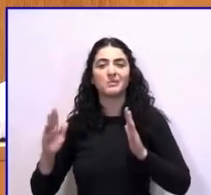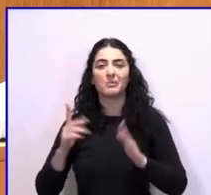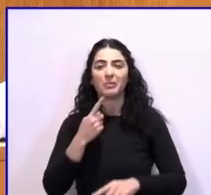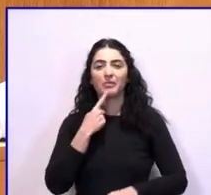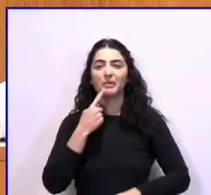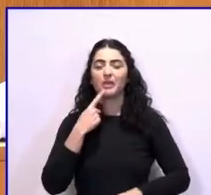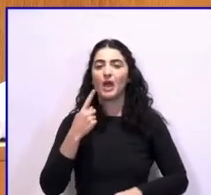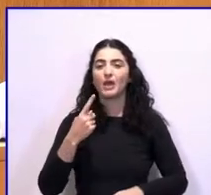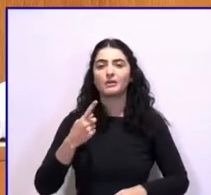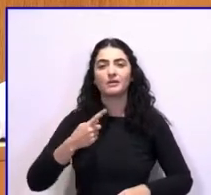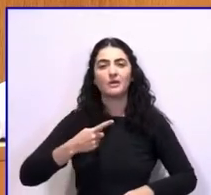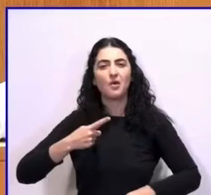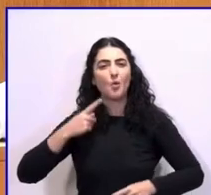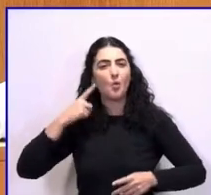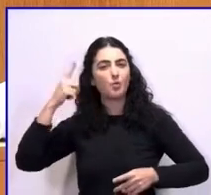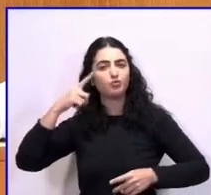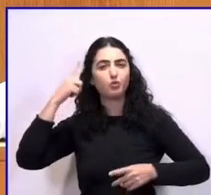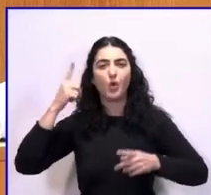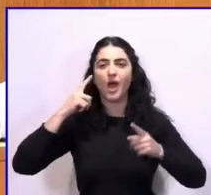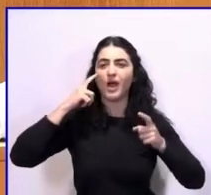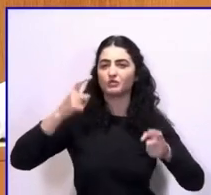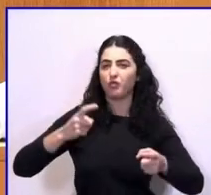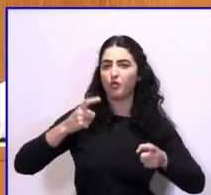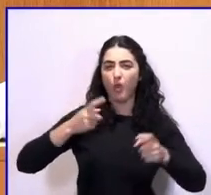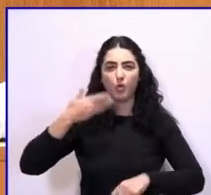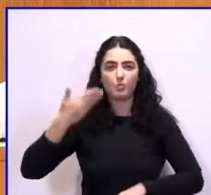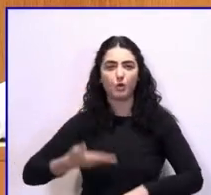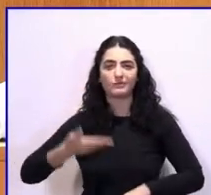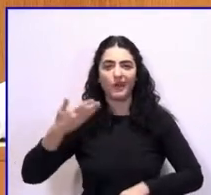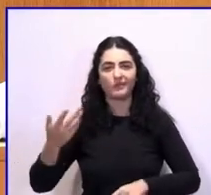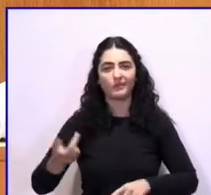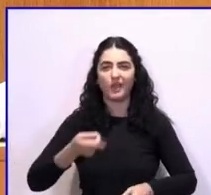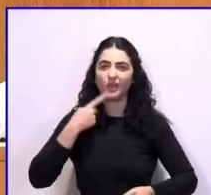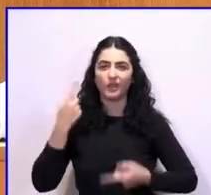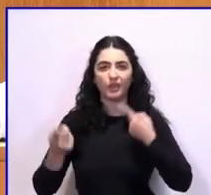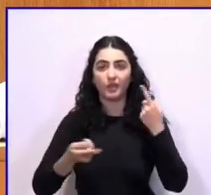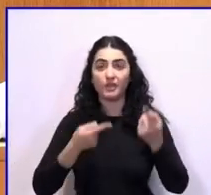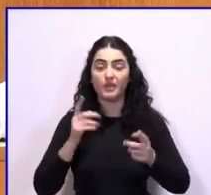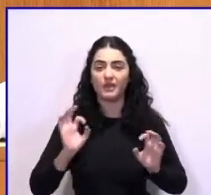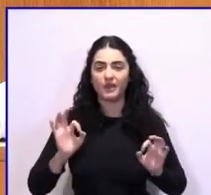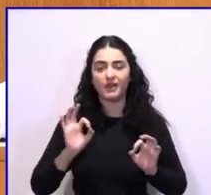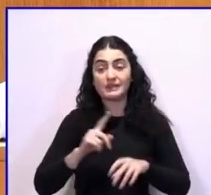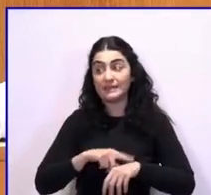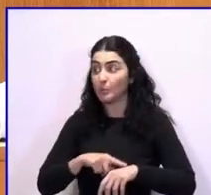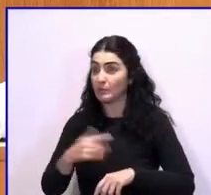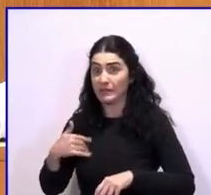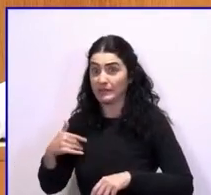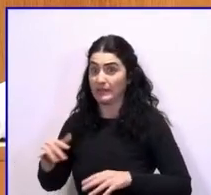del Señor Ollero, tiene cinco minutos para explicar la enmienda. Termino, señoría, gracias.